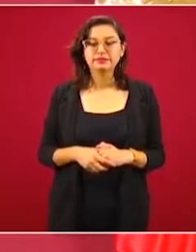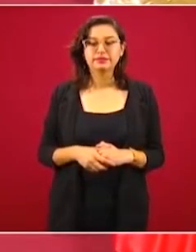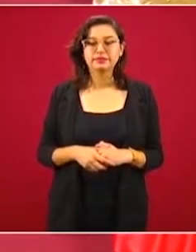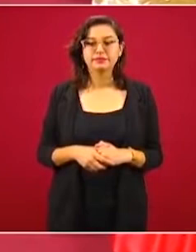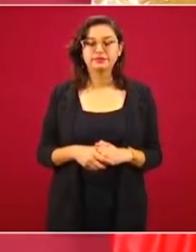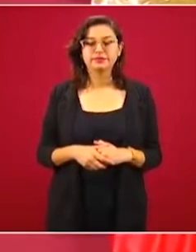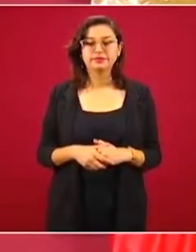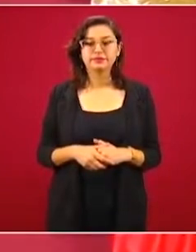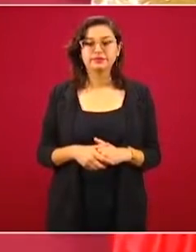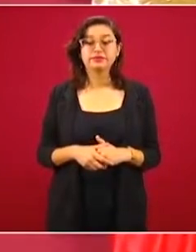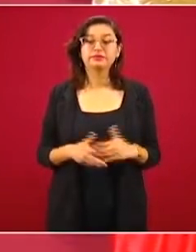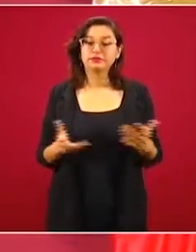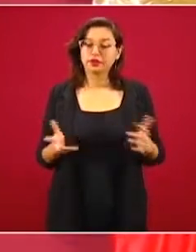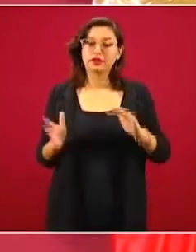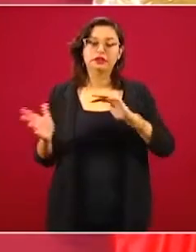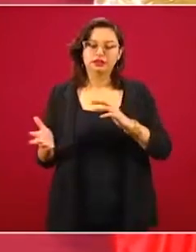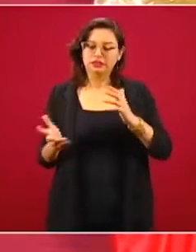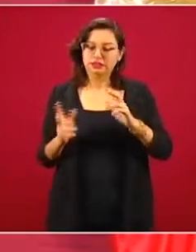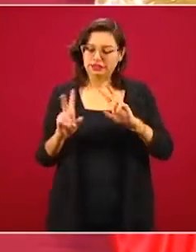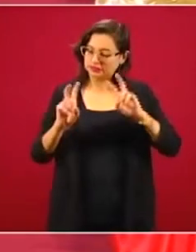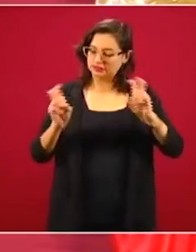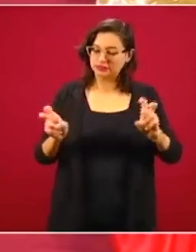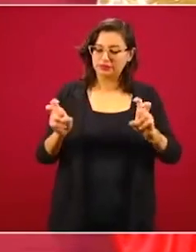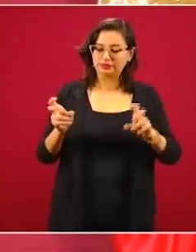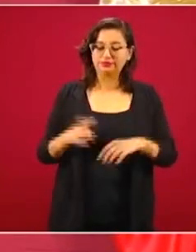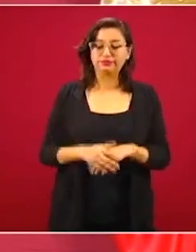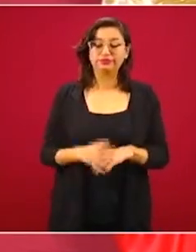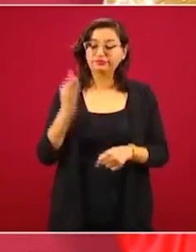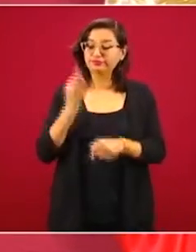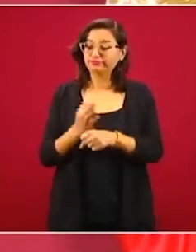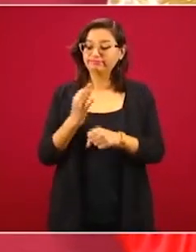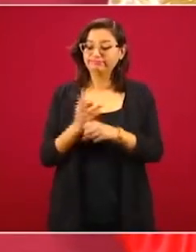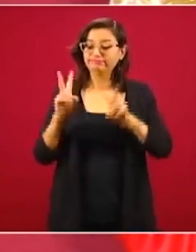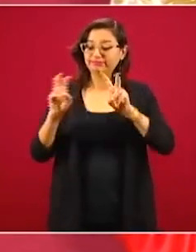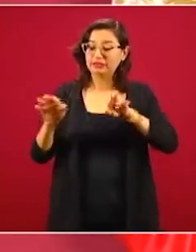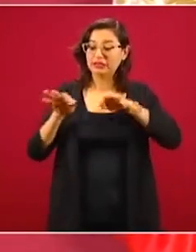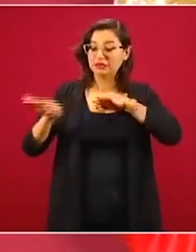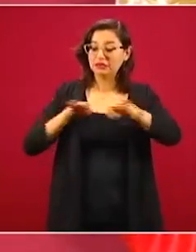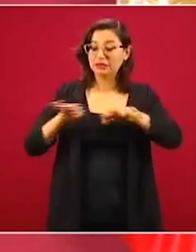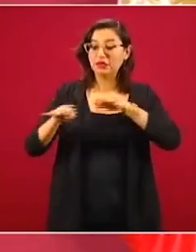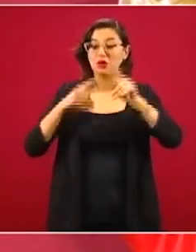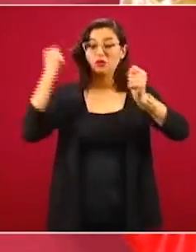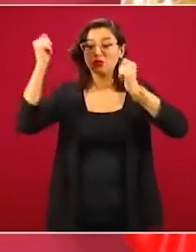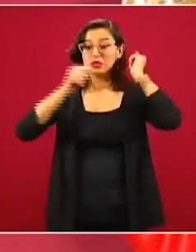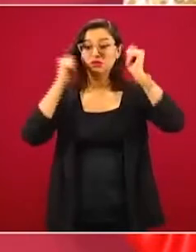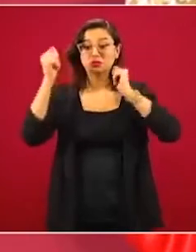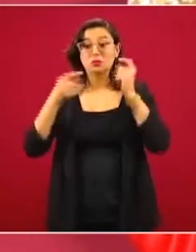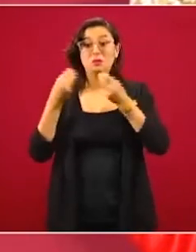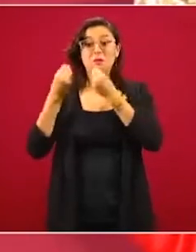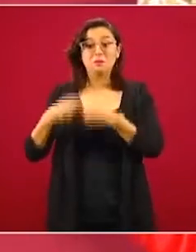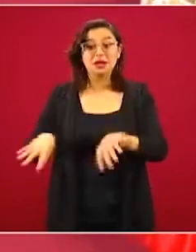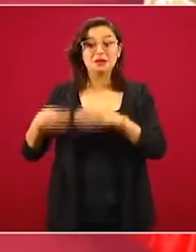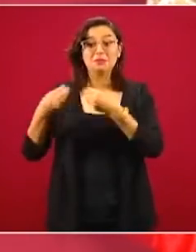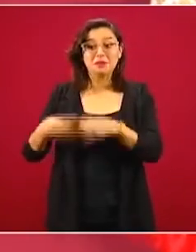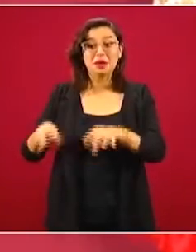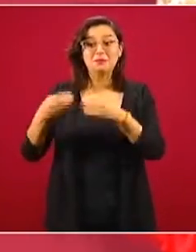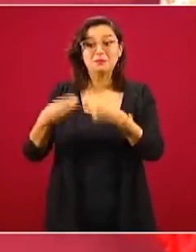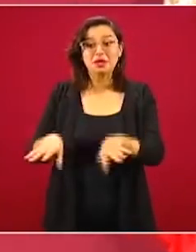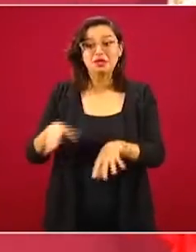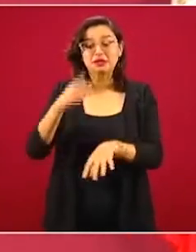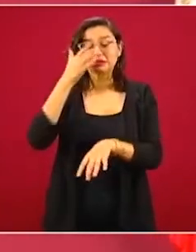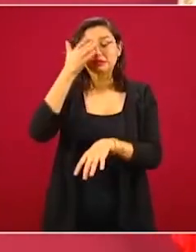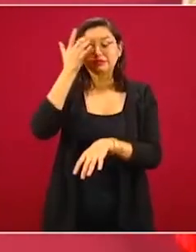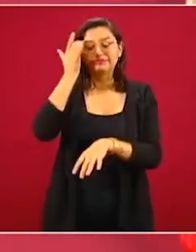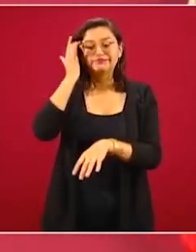porque se perdieron más empleos en el turismo, pues ahí a